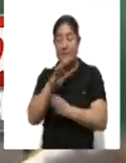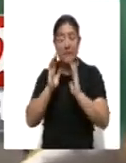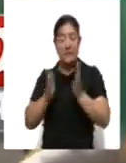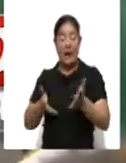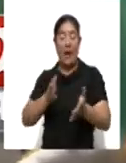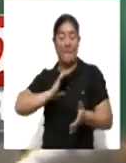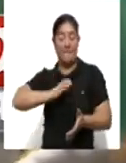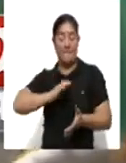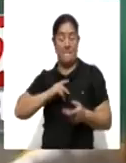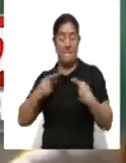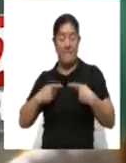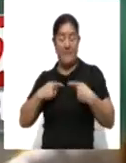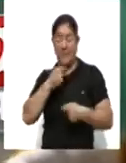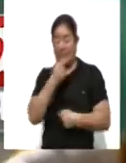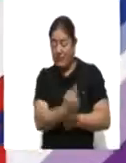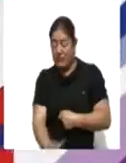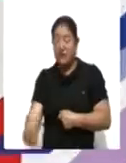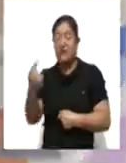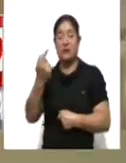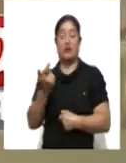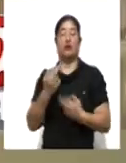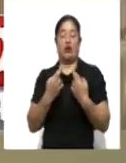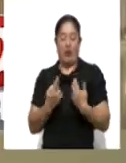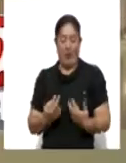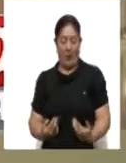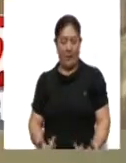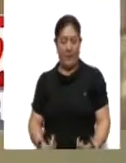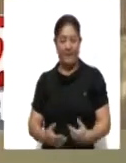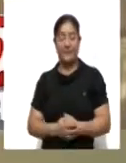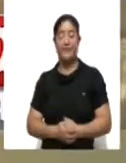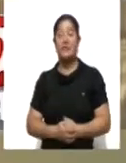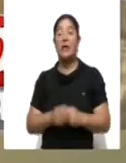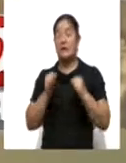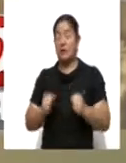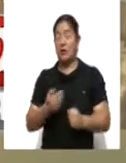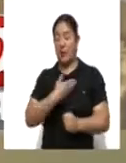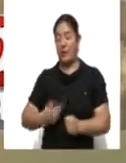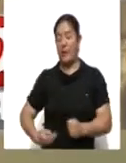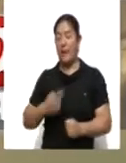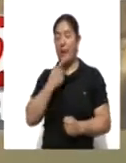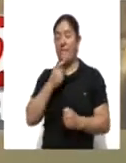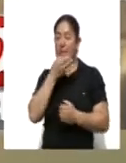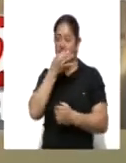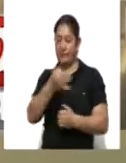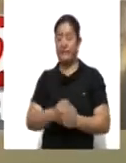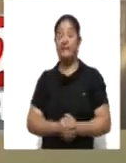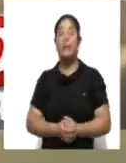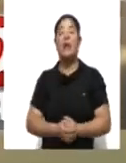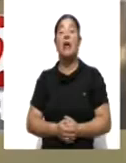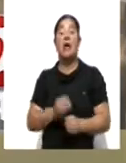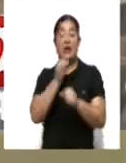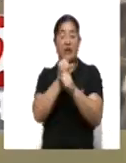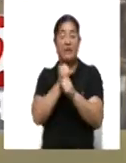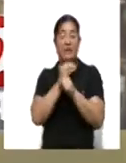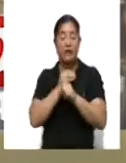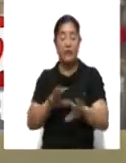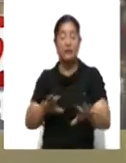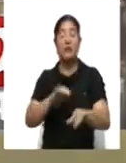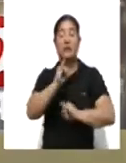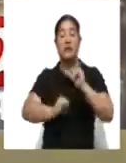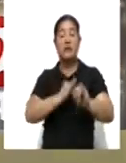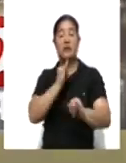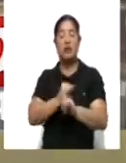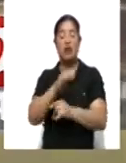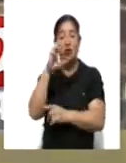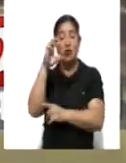Afirmó el presidente López Obrador. En Información Internacional, Joe Biden anuncia visita a edificio